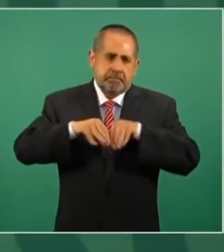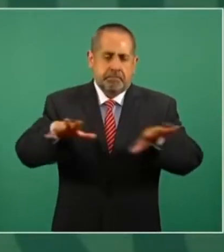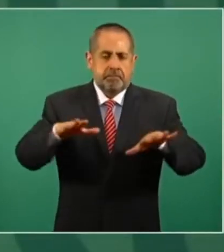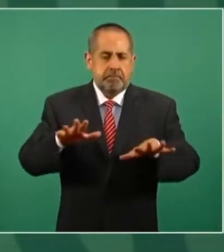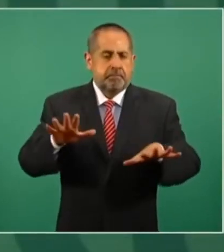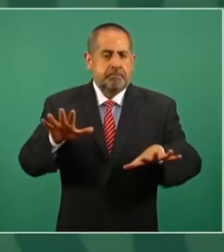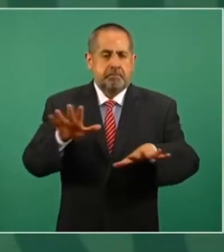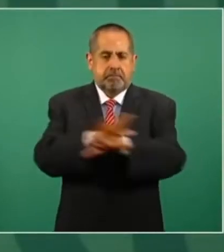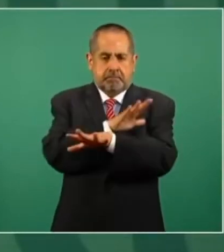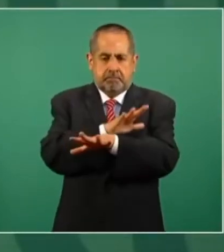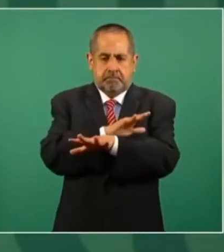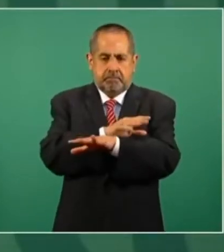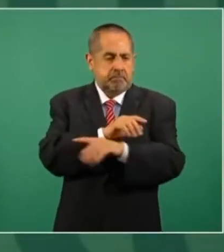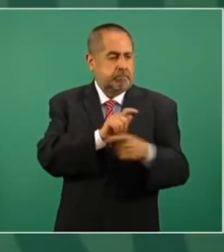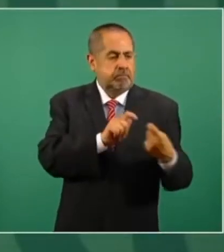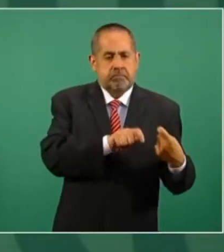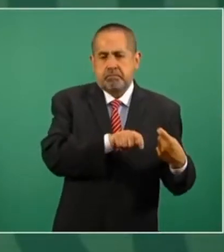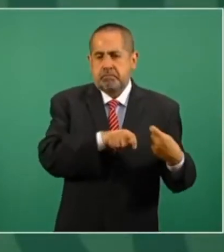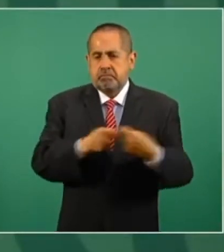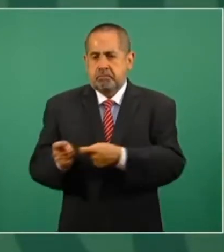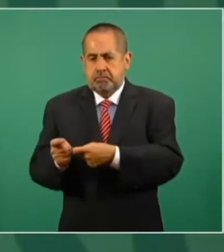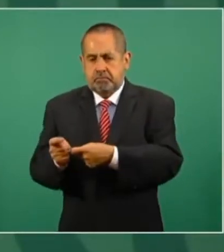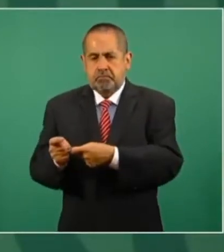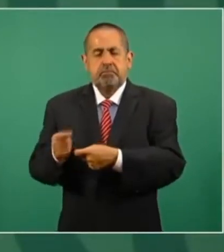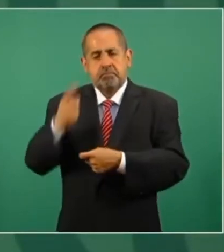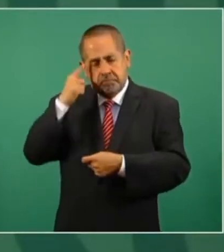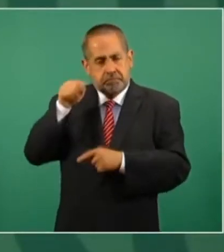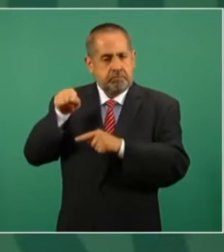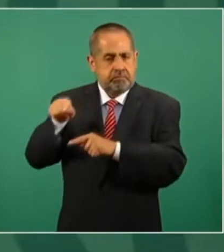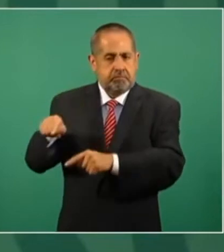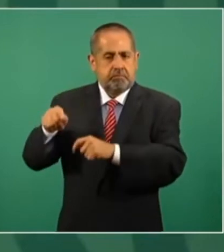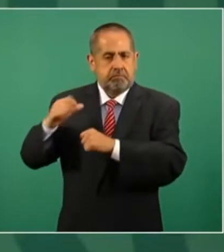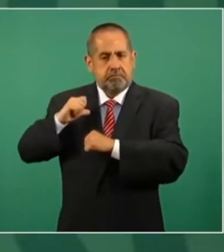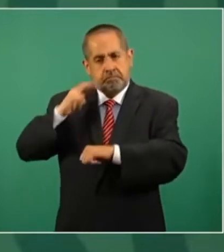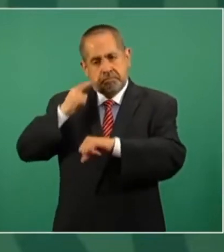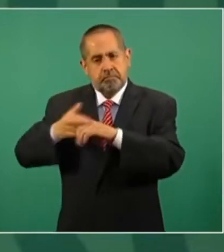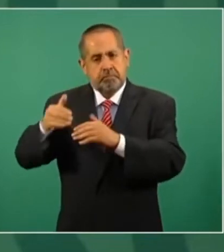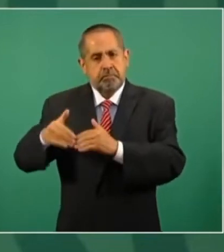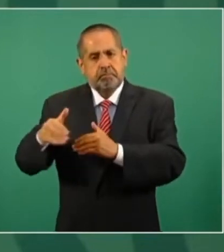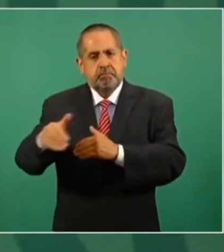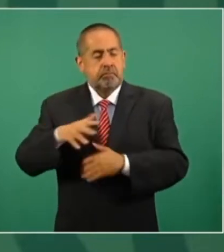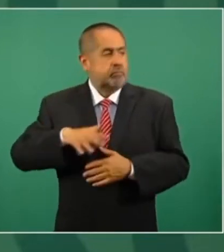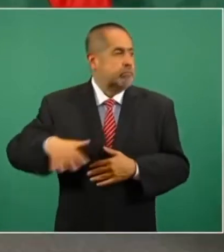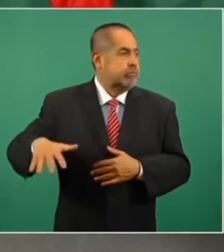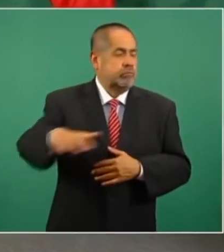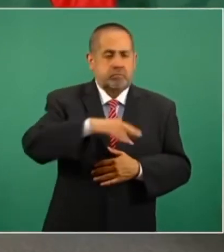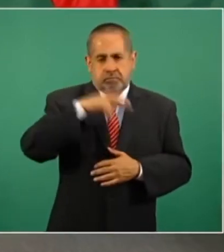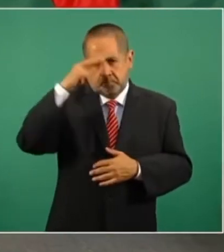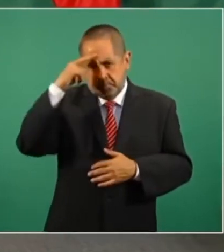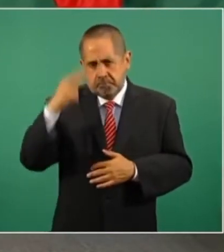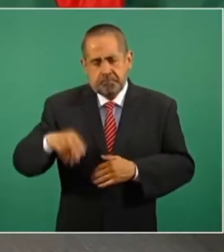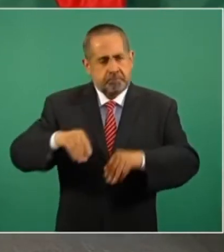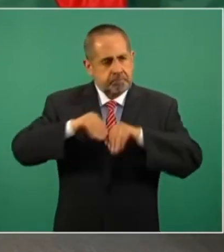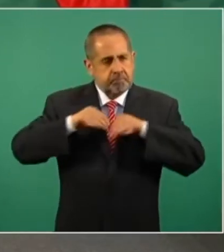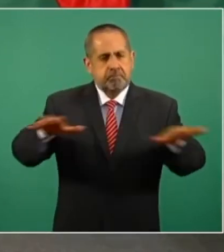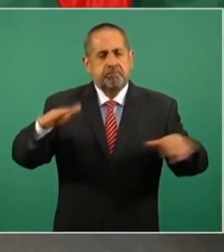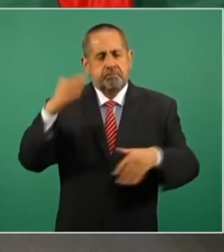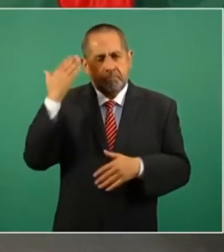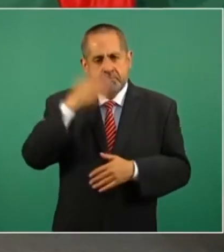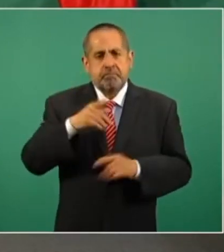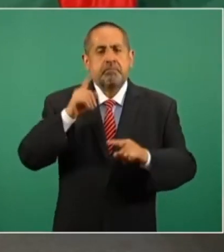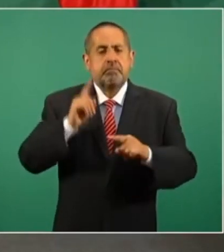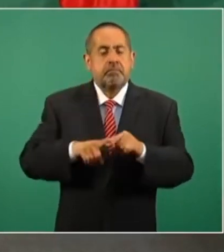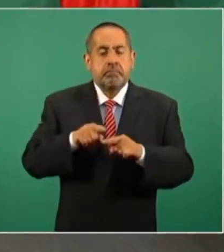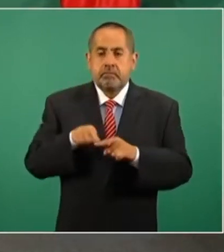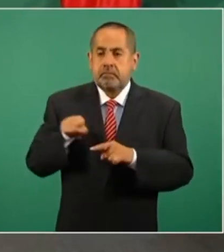estos nombramientos, que lo sepan todos los mexicanos. Se trata